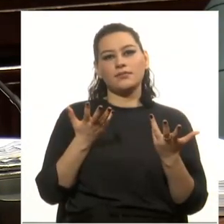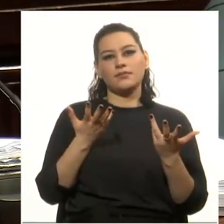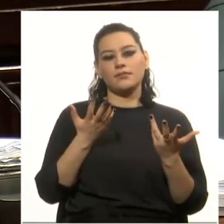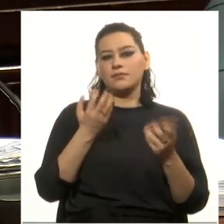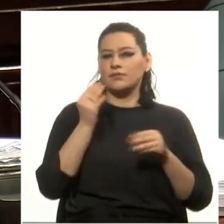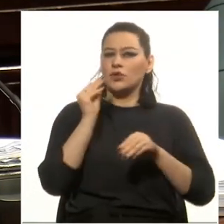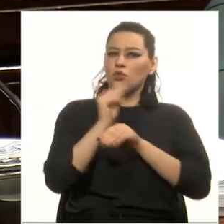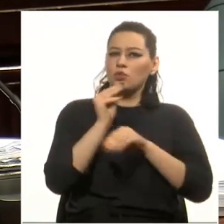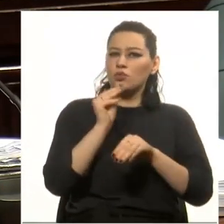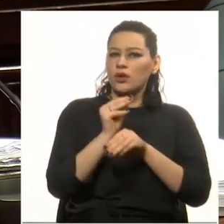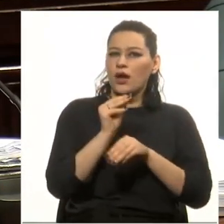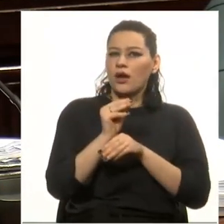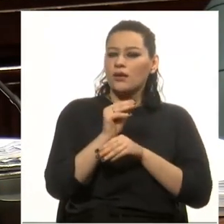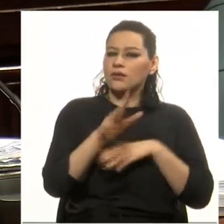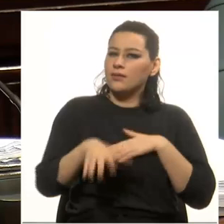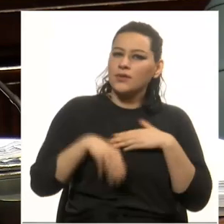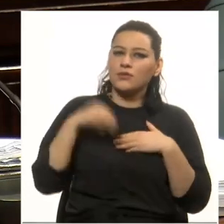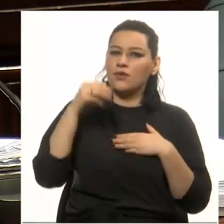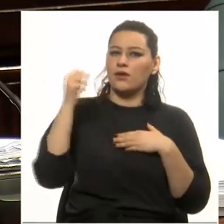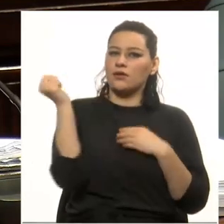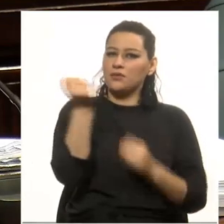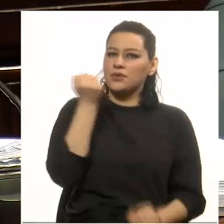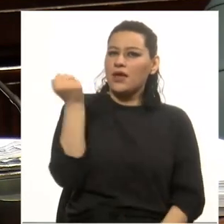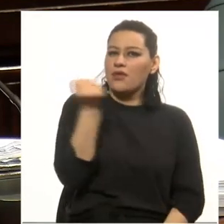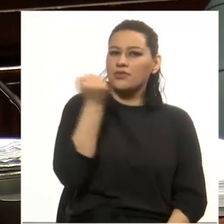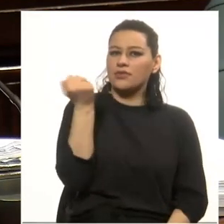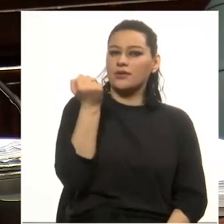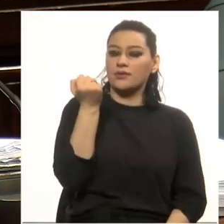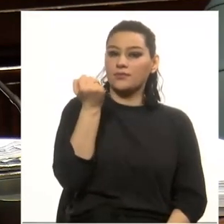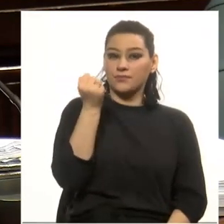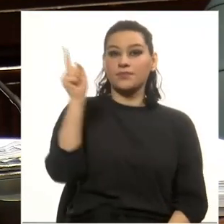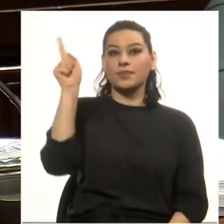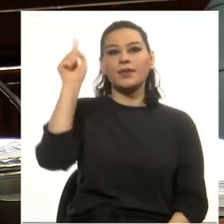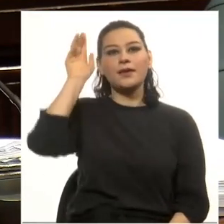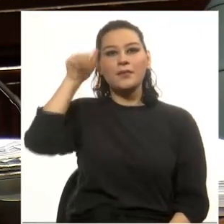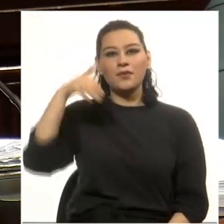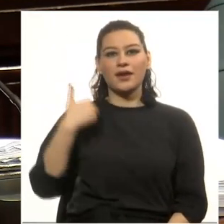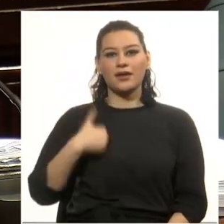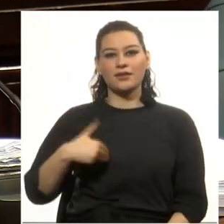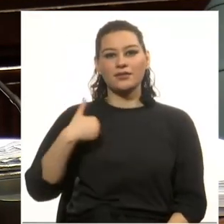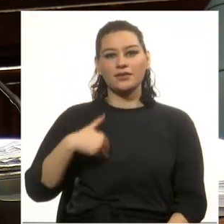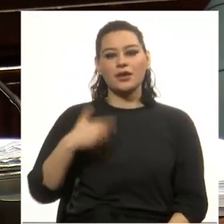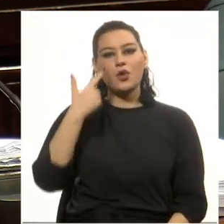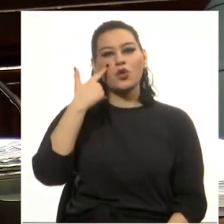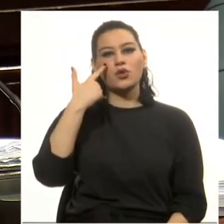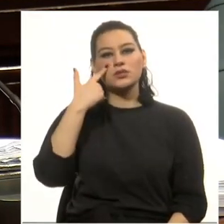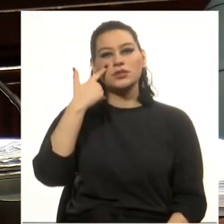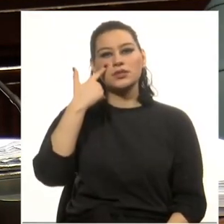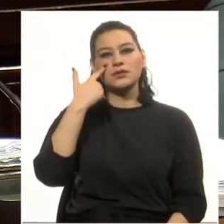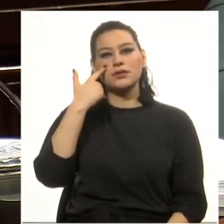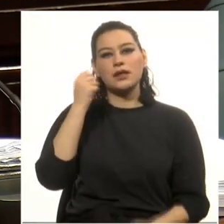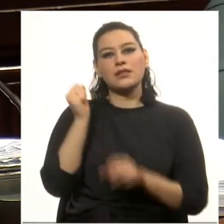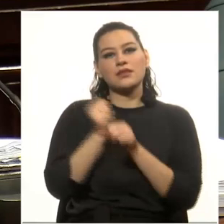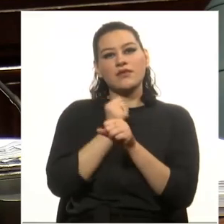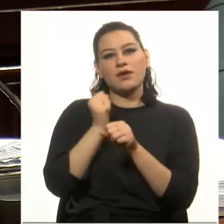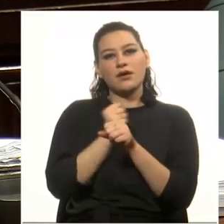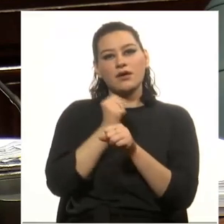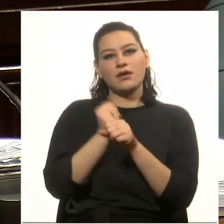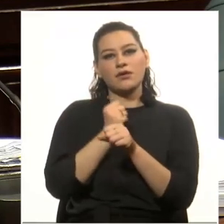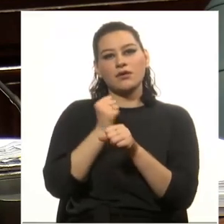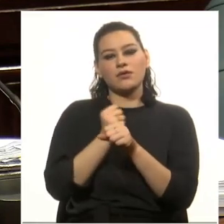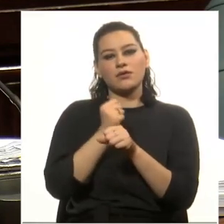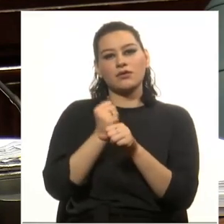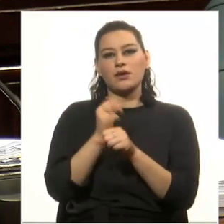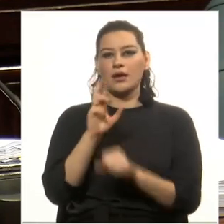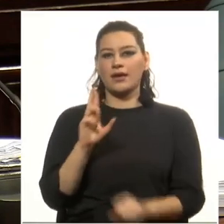cultural y espiritual. En la República Argentina conocí la obra de Jorge